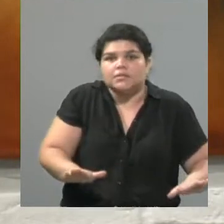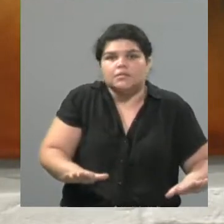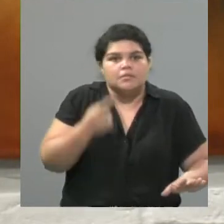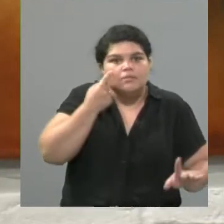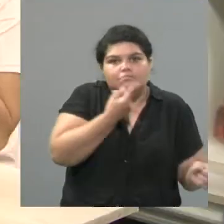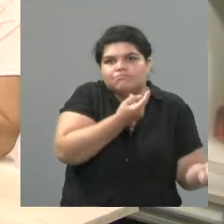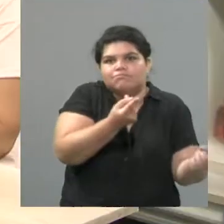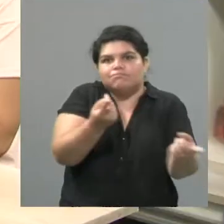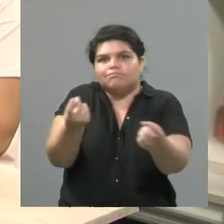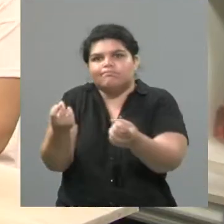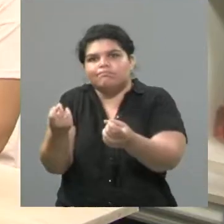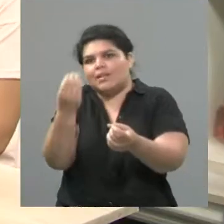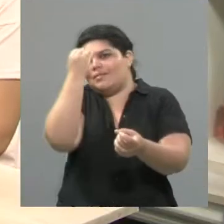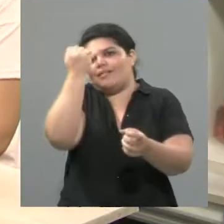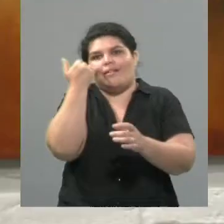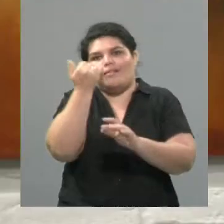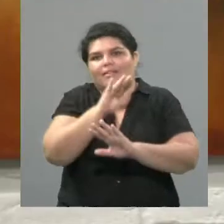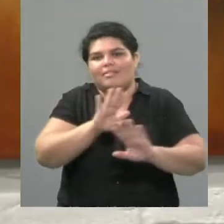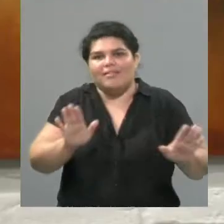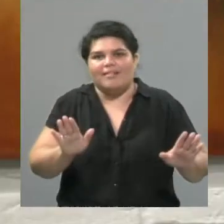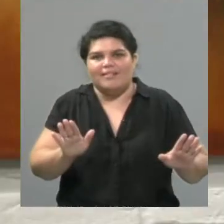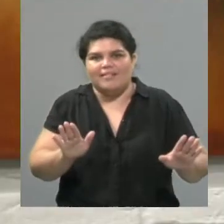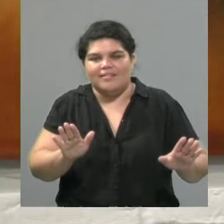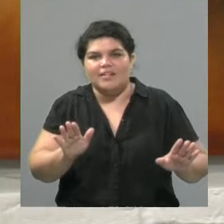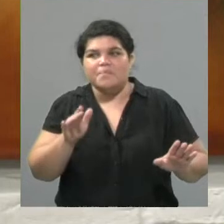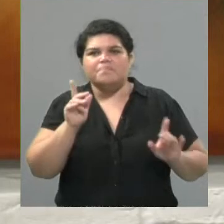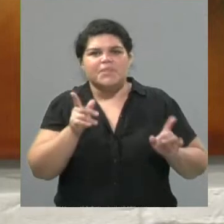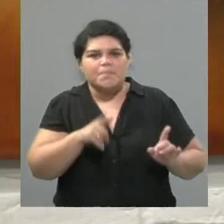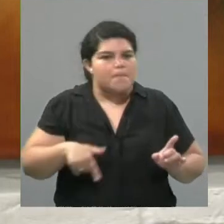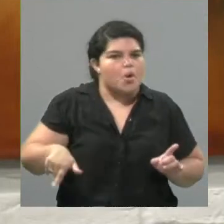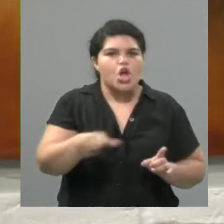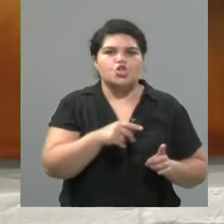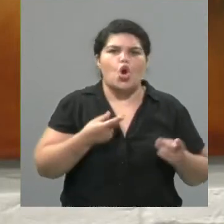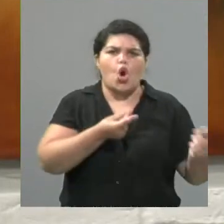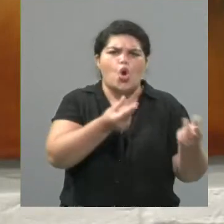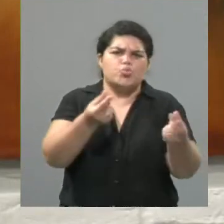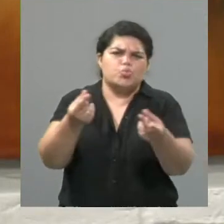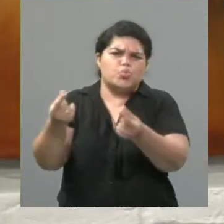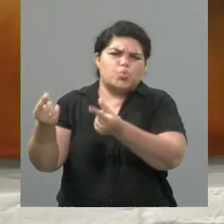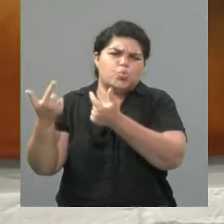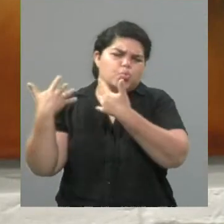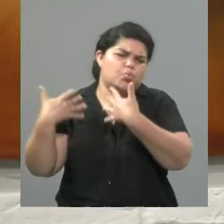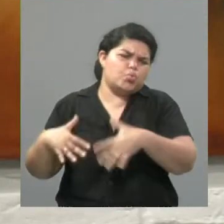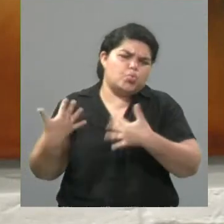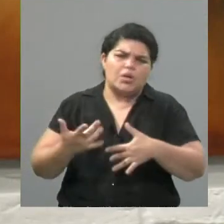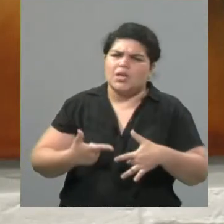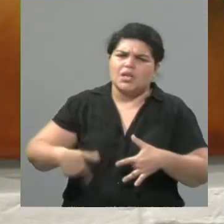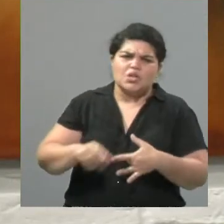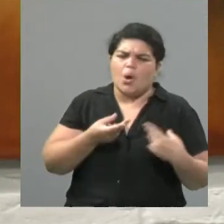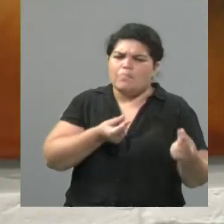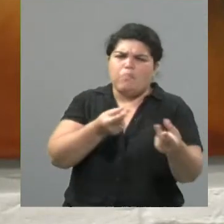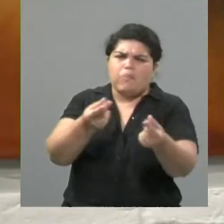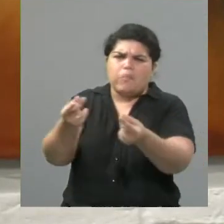Entonces... Claro, ya lo tienen súper incorporado. Exacto, si bien son uno de los países muy consumistas, pero todo lo tienen como todo